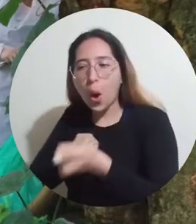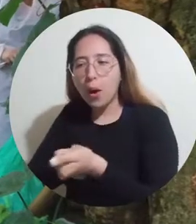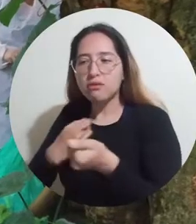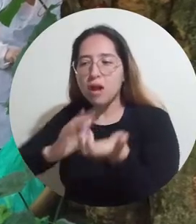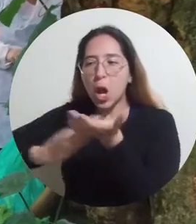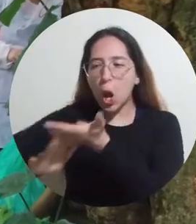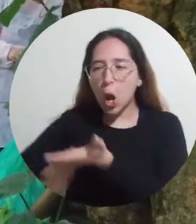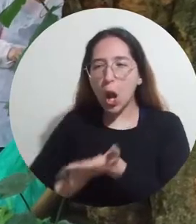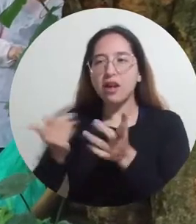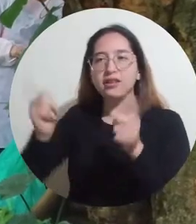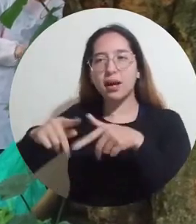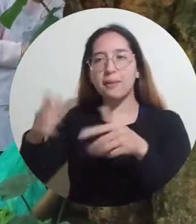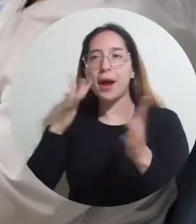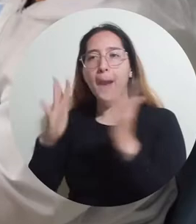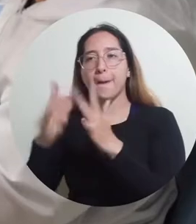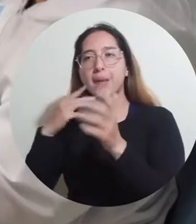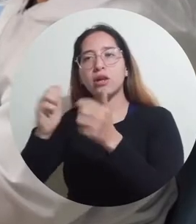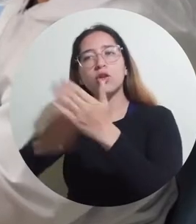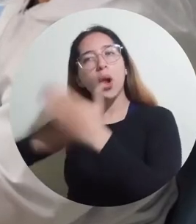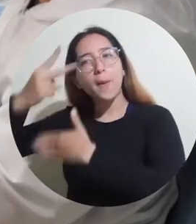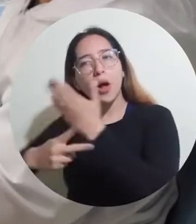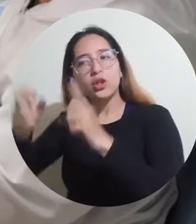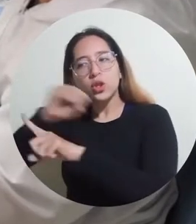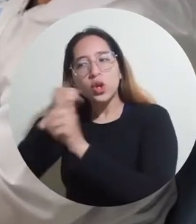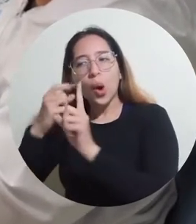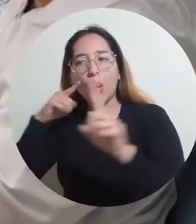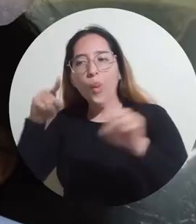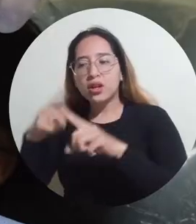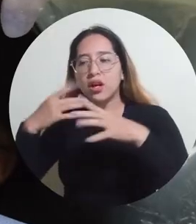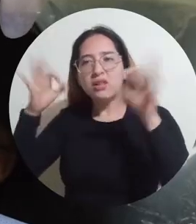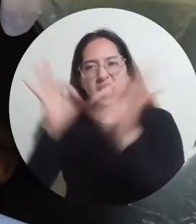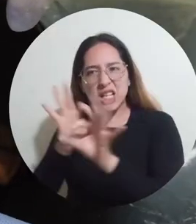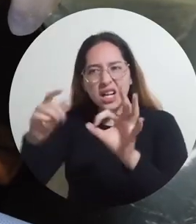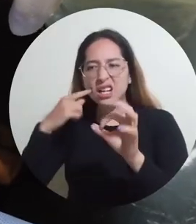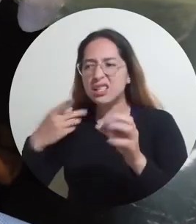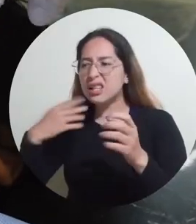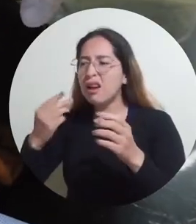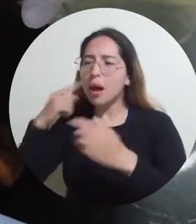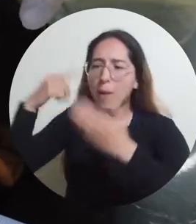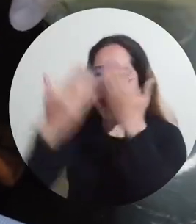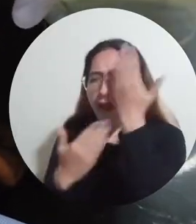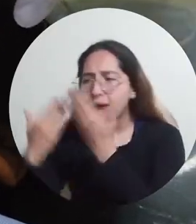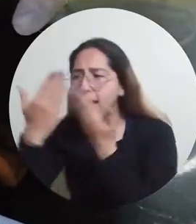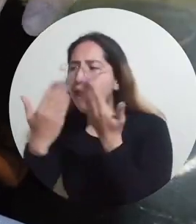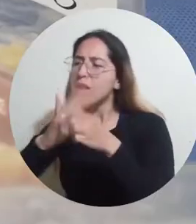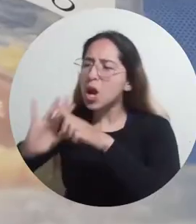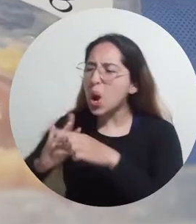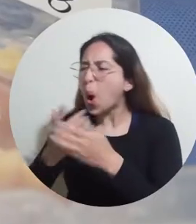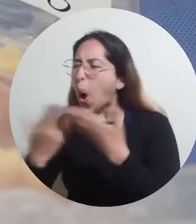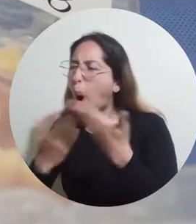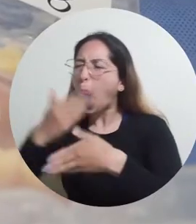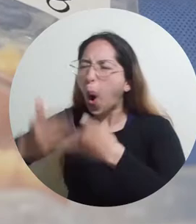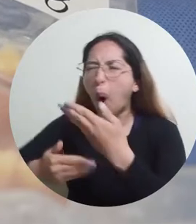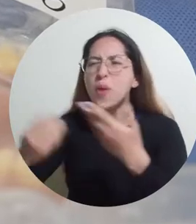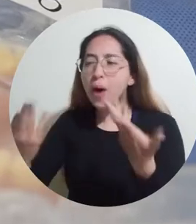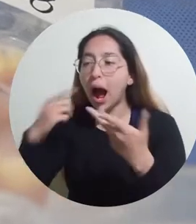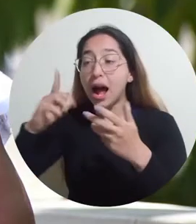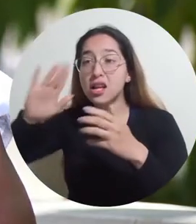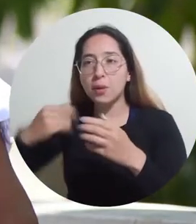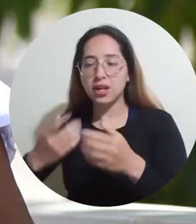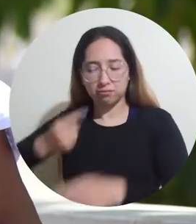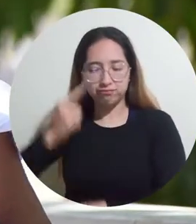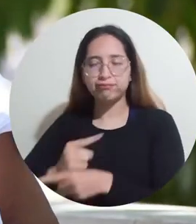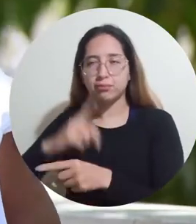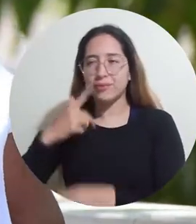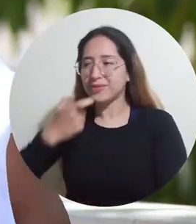vicerrectoría de Extensión y Proyección Social desarrollaron tres momentos para la atención, toma de impresiones, pruebas e implantación de prótesis.